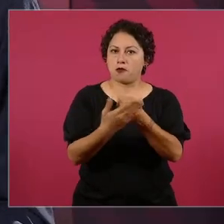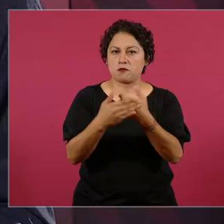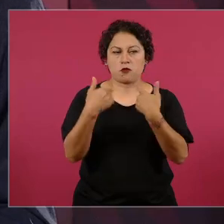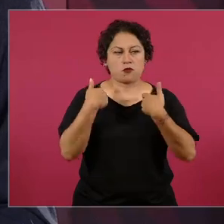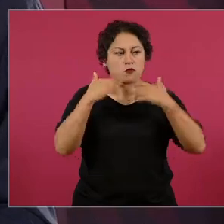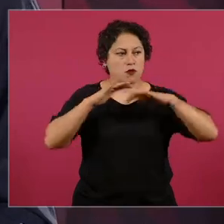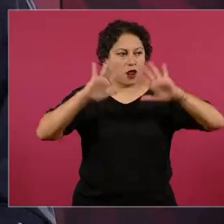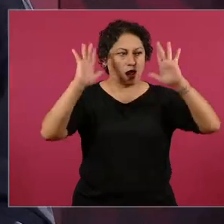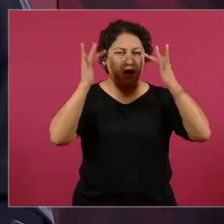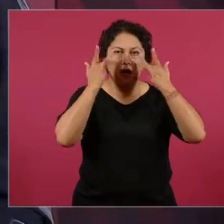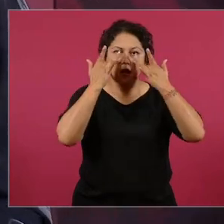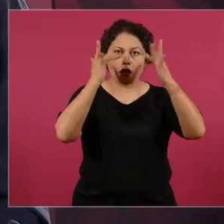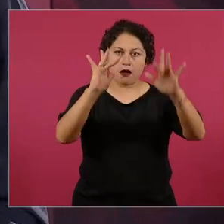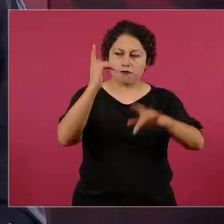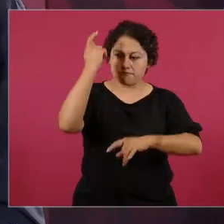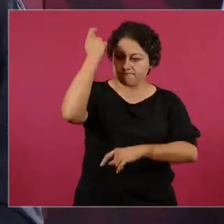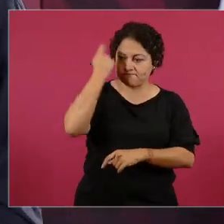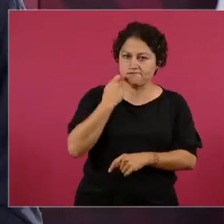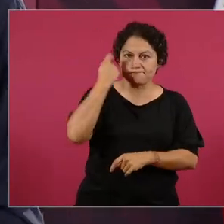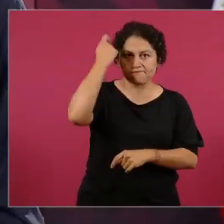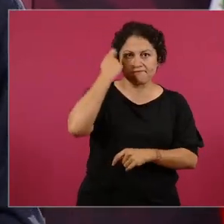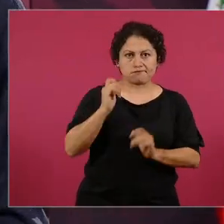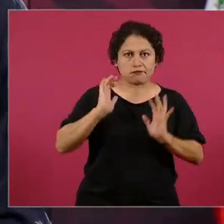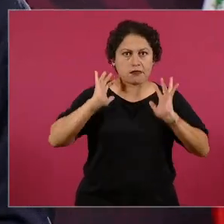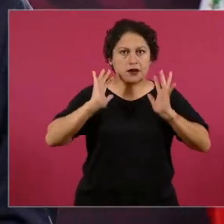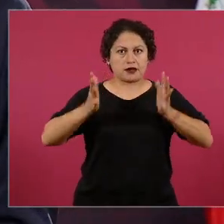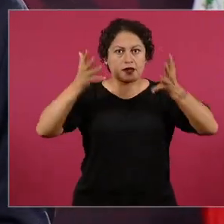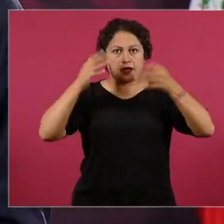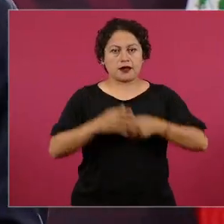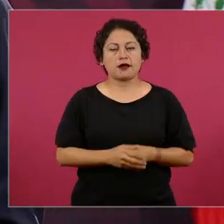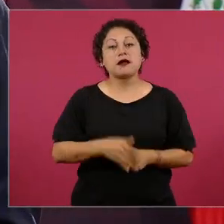pero si no resuelven